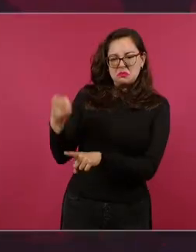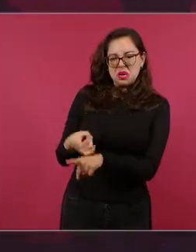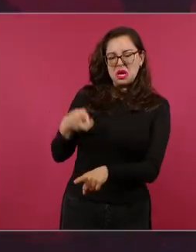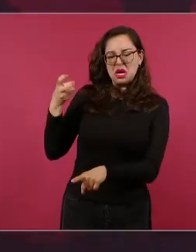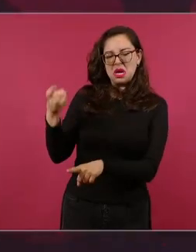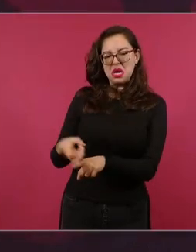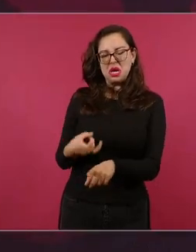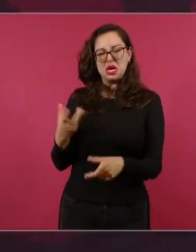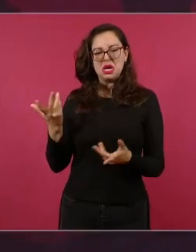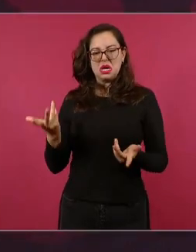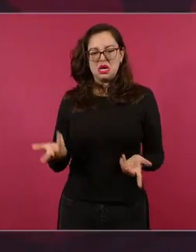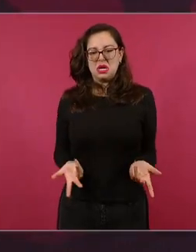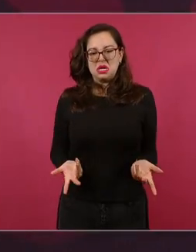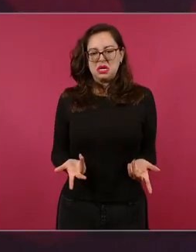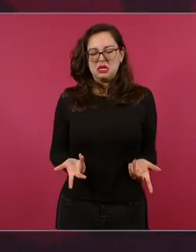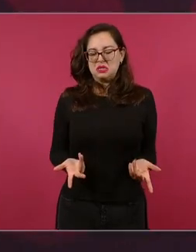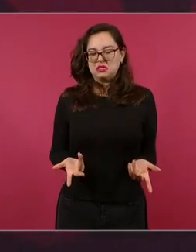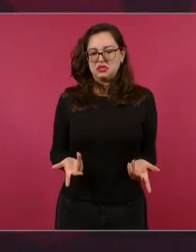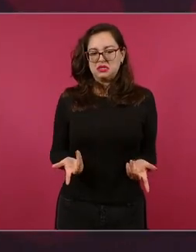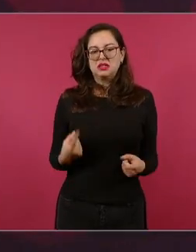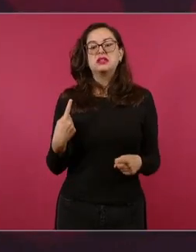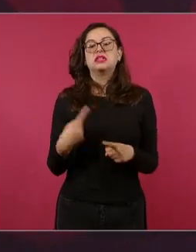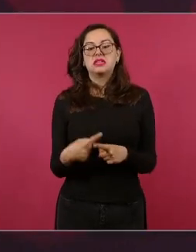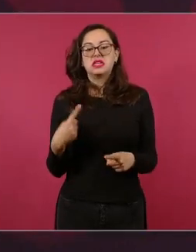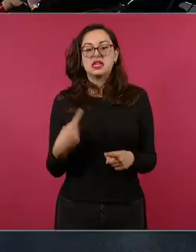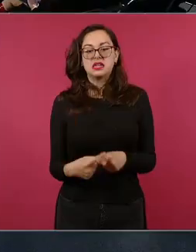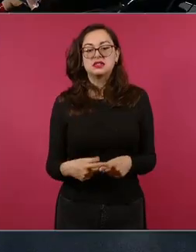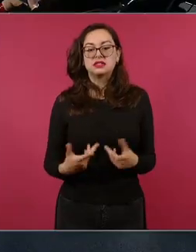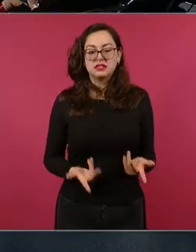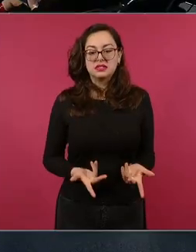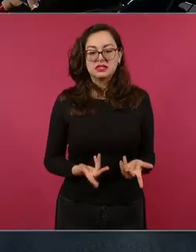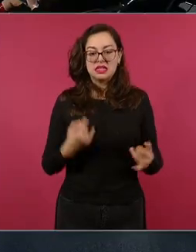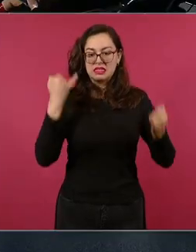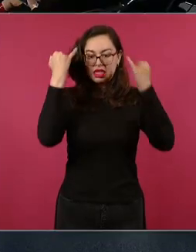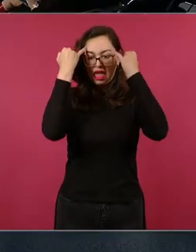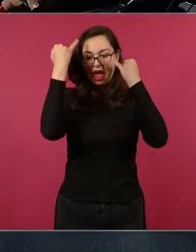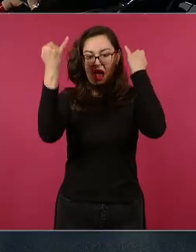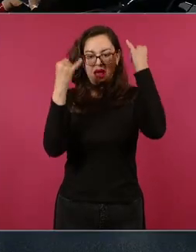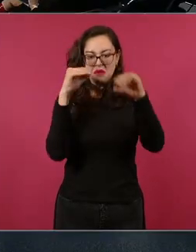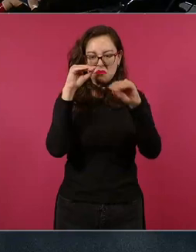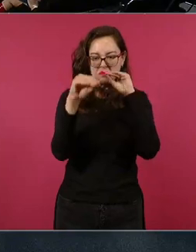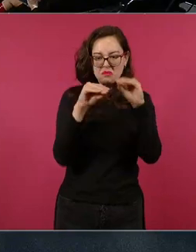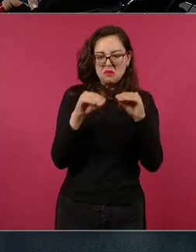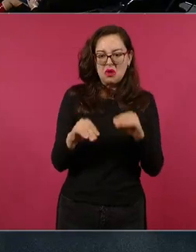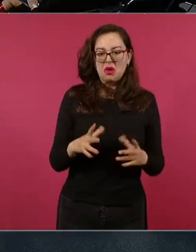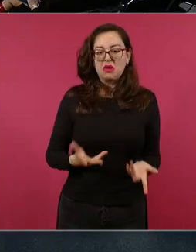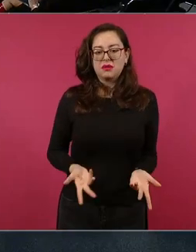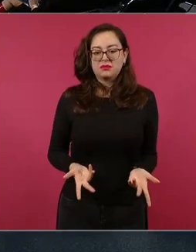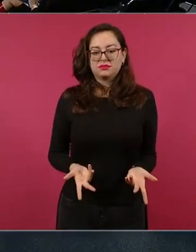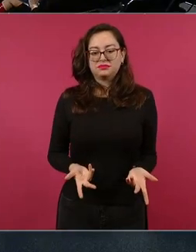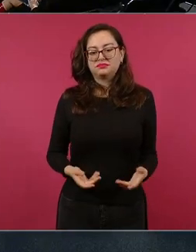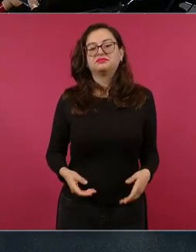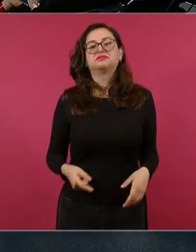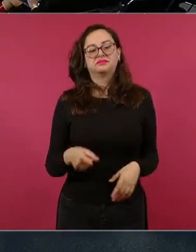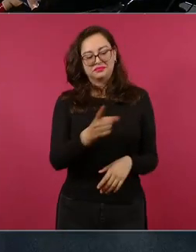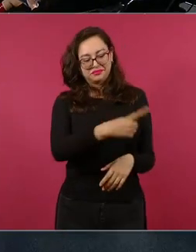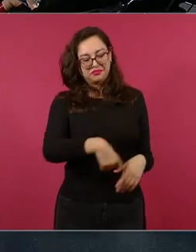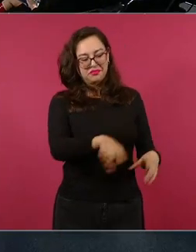y a nuestros héroes los padres de nuestra patria pues los krauses